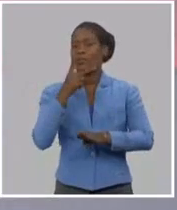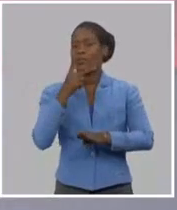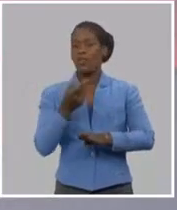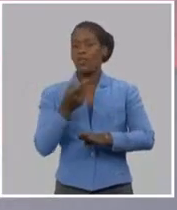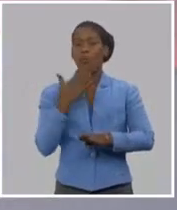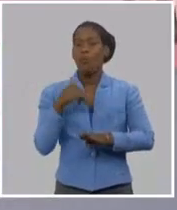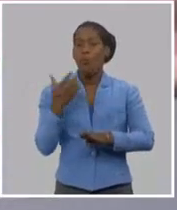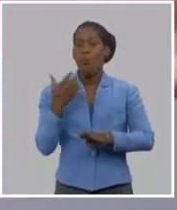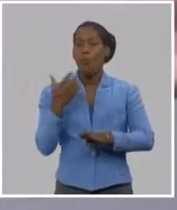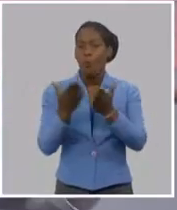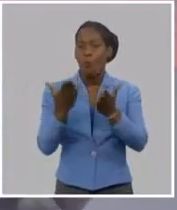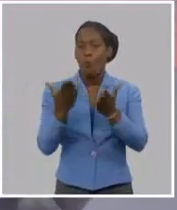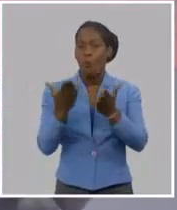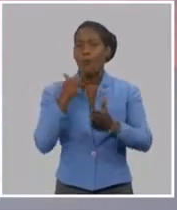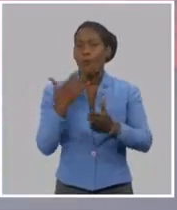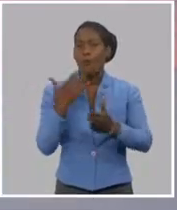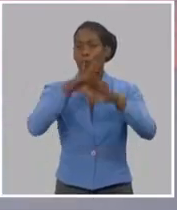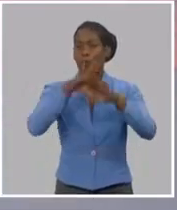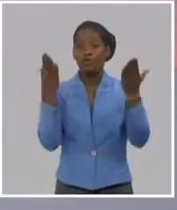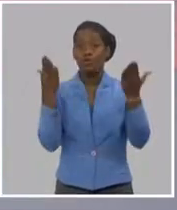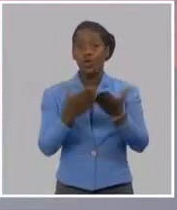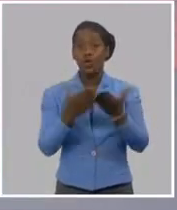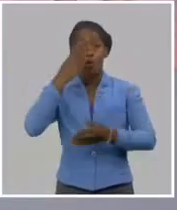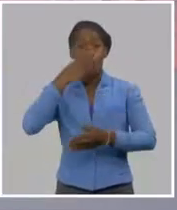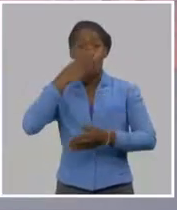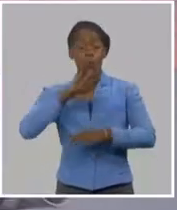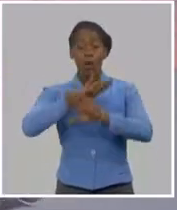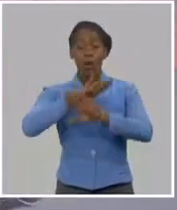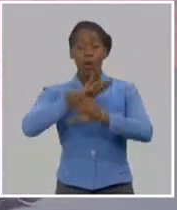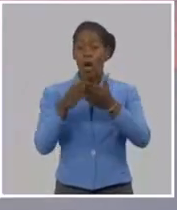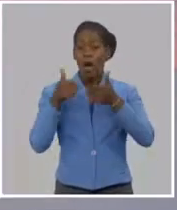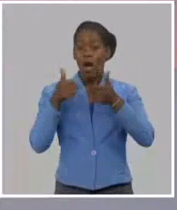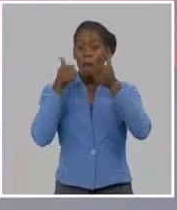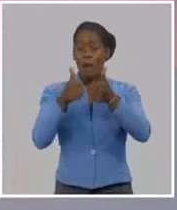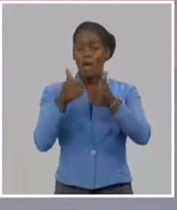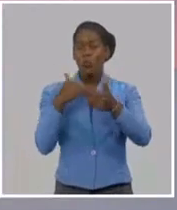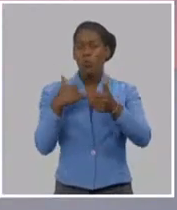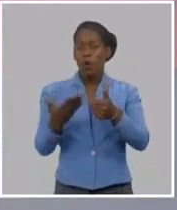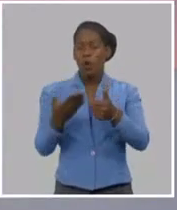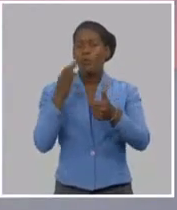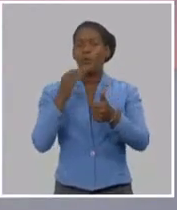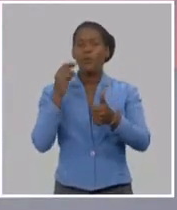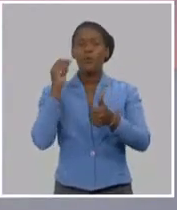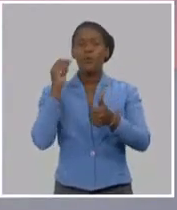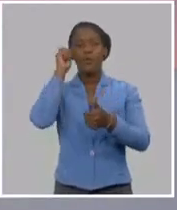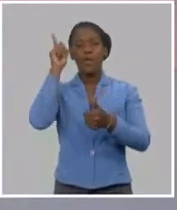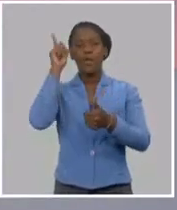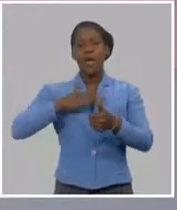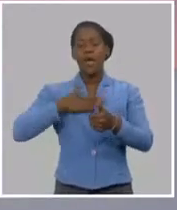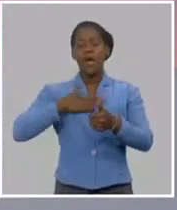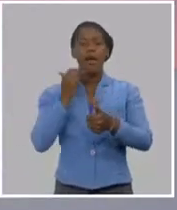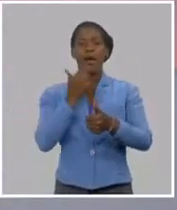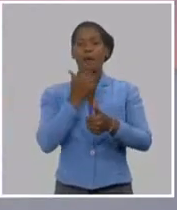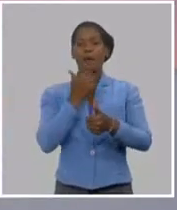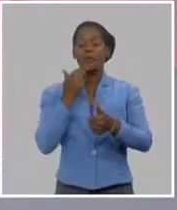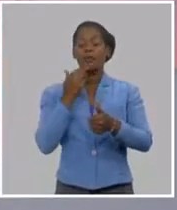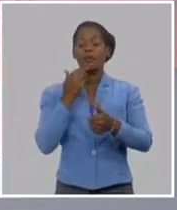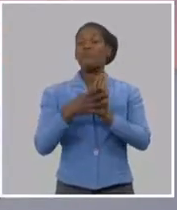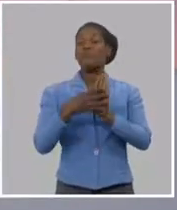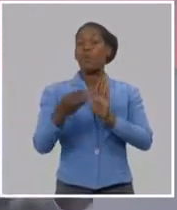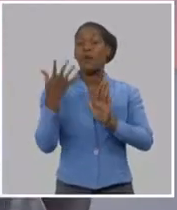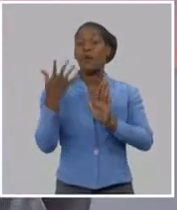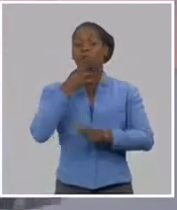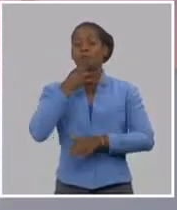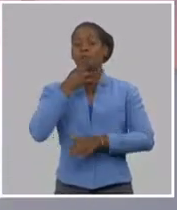Y por tanto, creo que uno de los retos que tenemos desde el movimiento y desde otras instituciones de nuestro país es el de